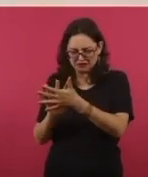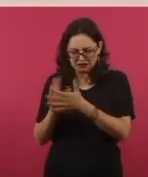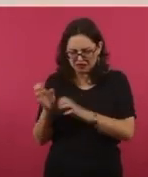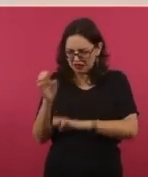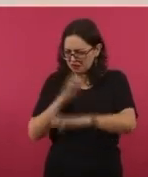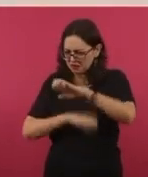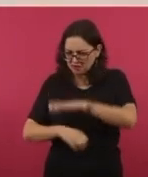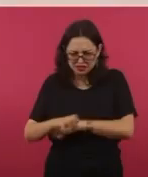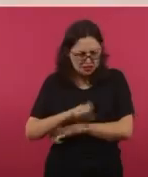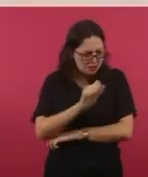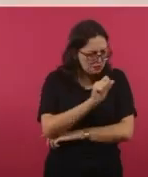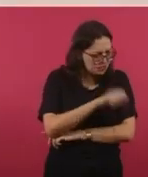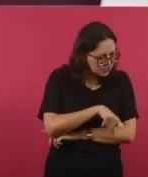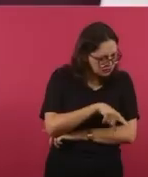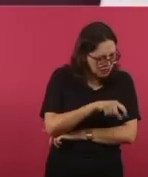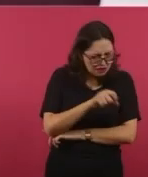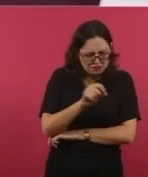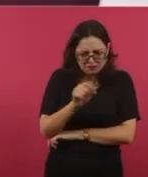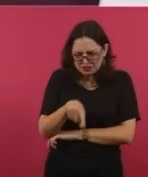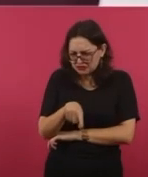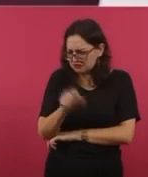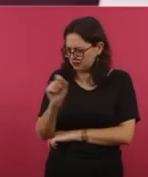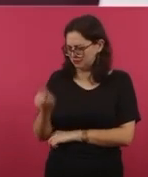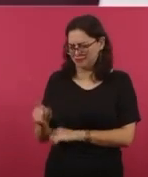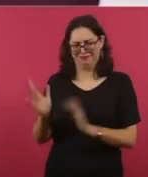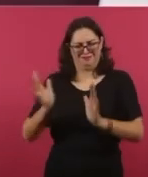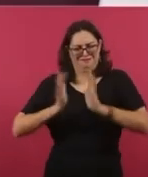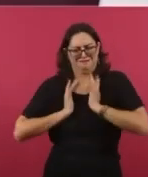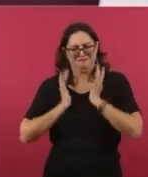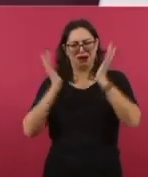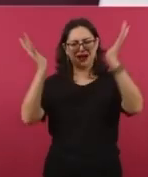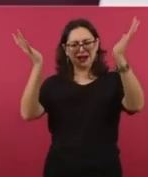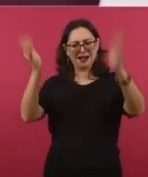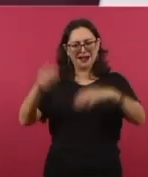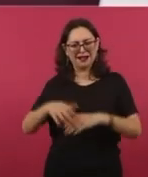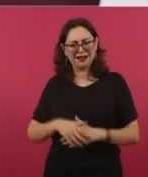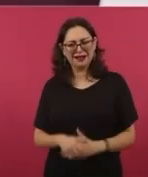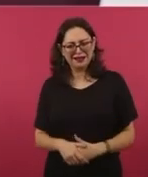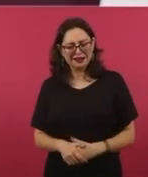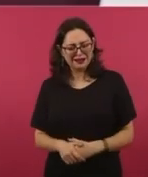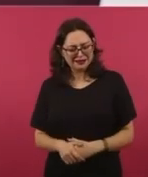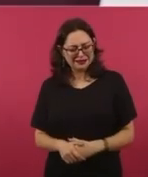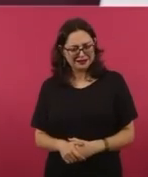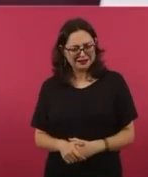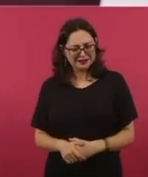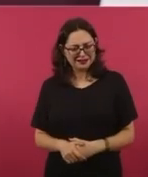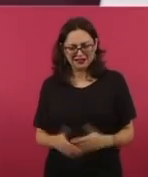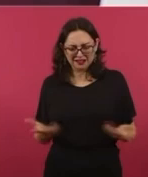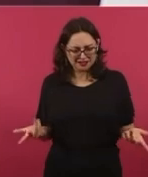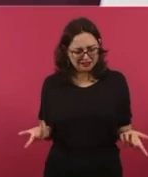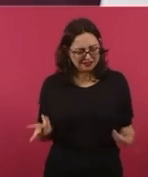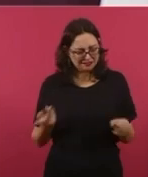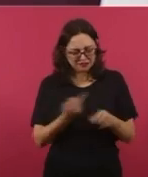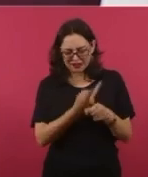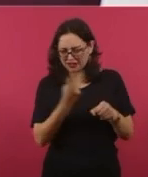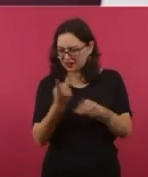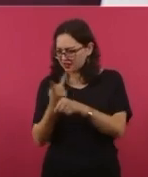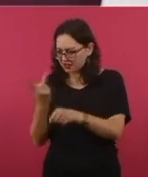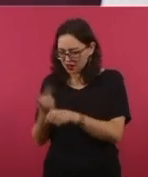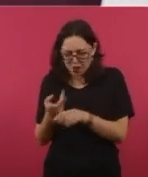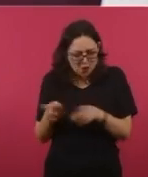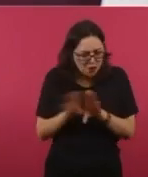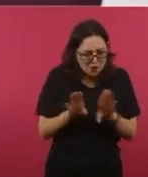los mismos, y el tráfico de influencia, pero